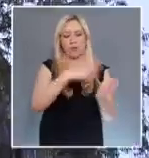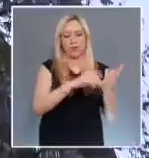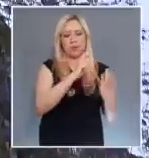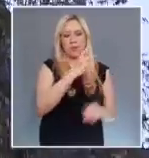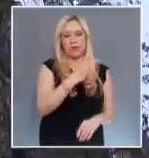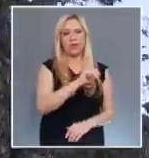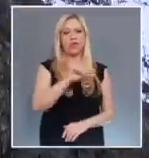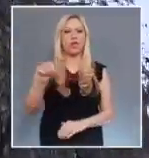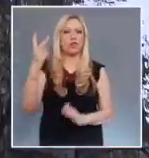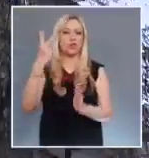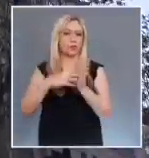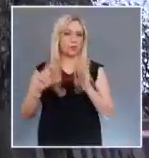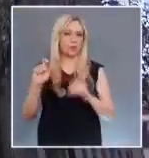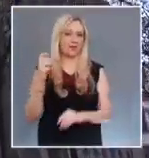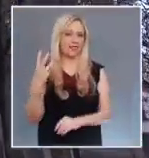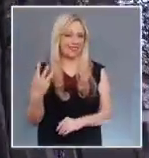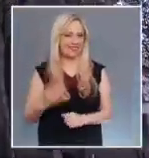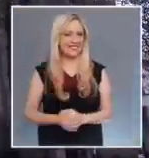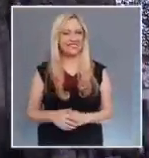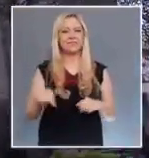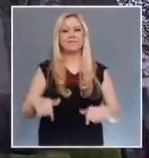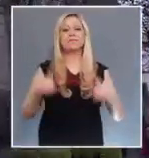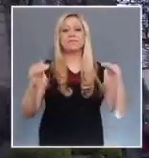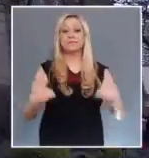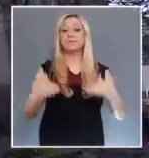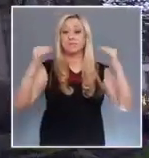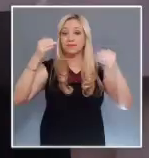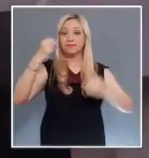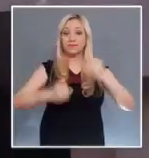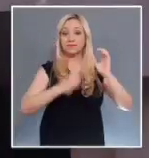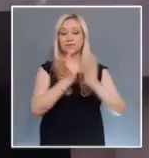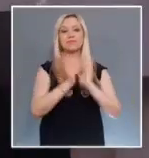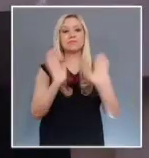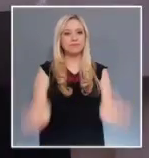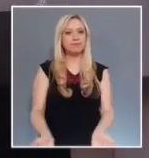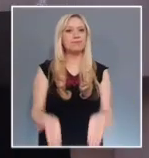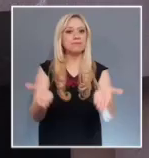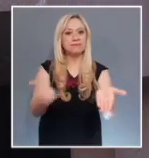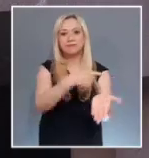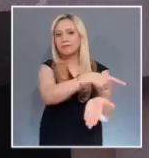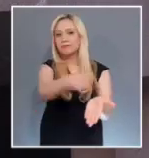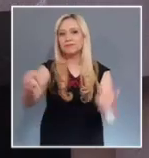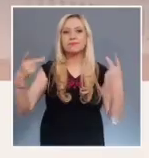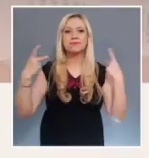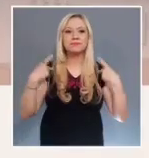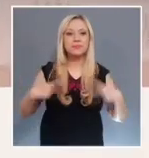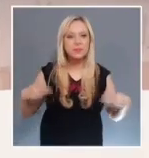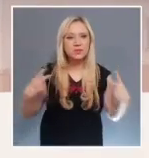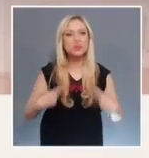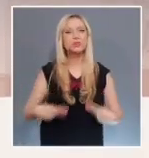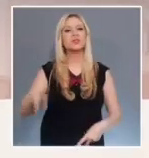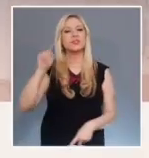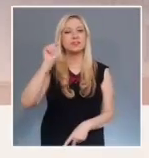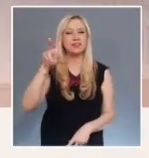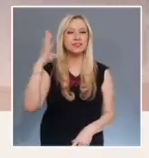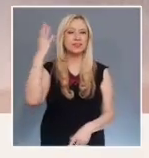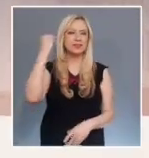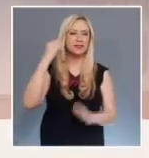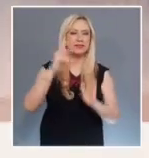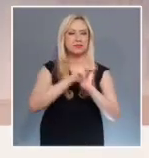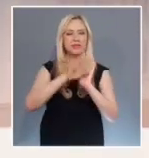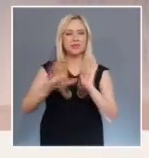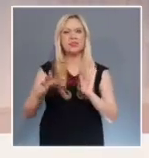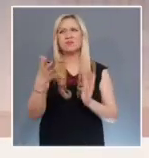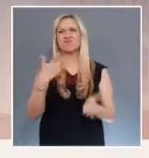La Suprema Corte puso a disposición de la ciudadanía y de los medios de comunicación un micrositio sobre el análisis